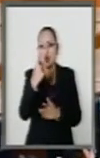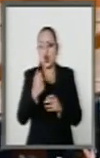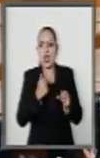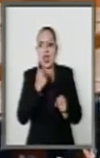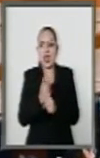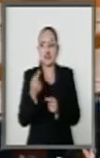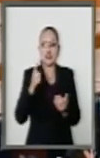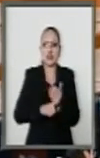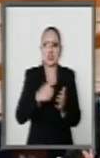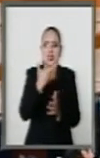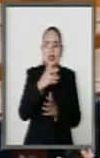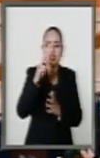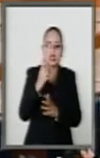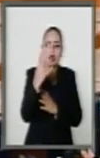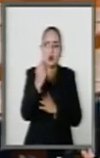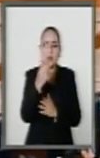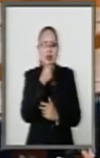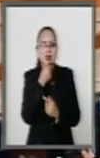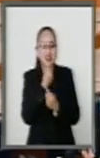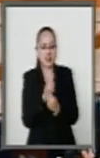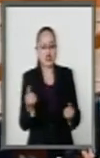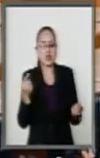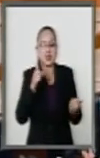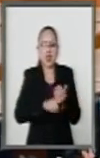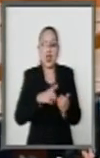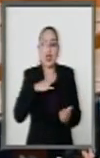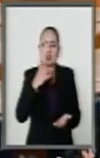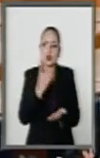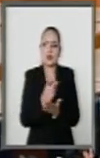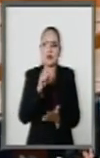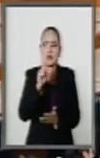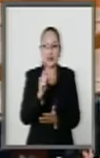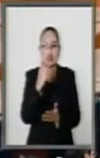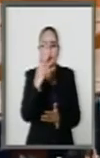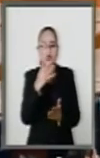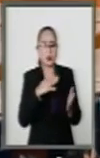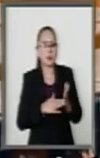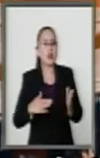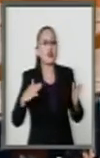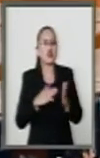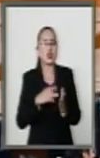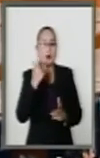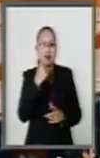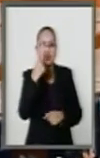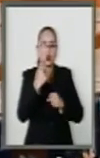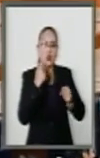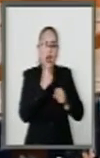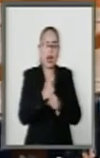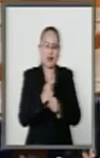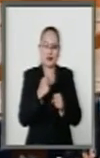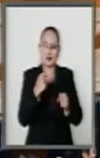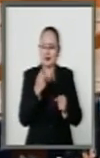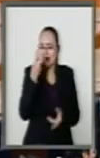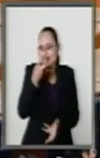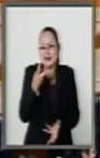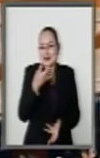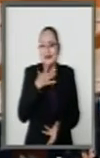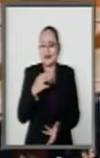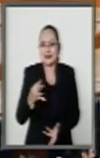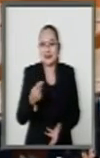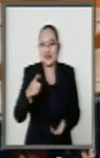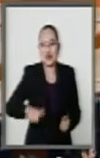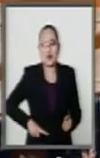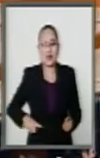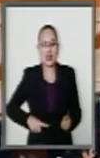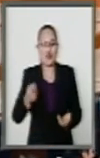los 539 niños. Son cerca de 24 millones de pesos anuales. Gobiernos de los Estados